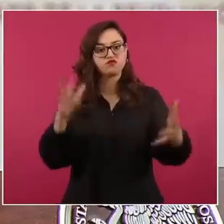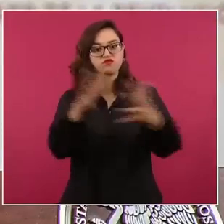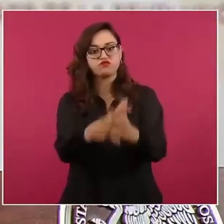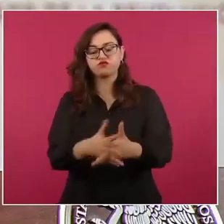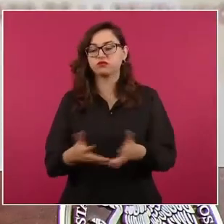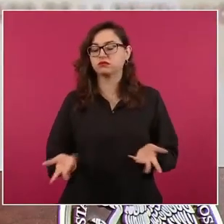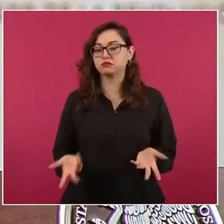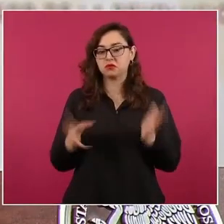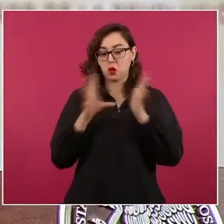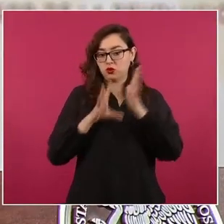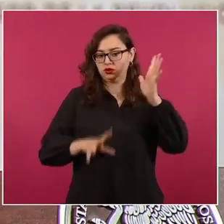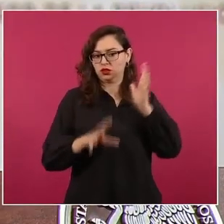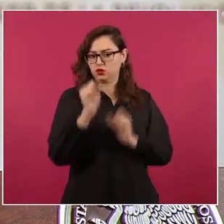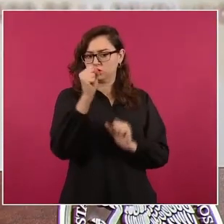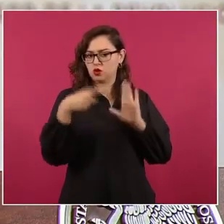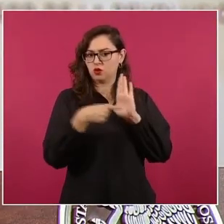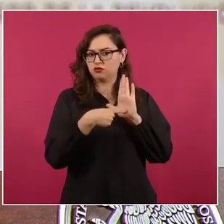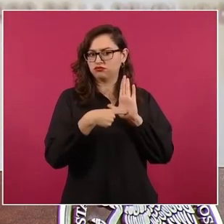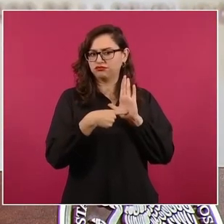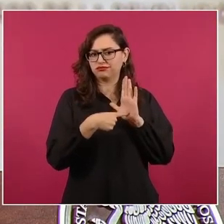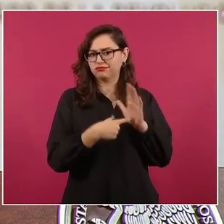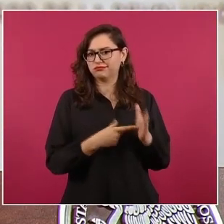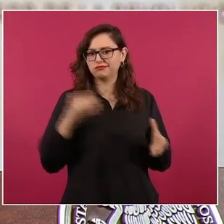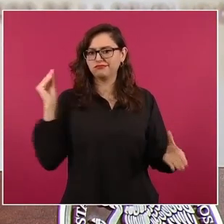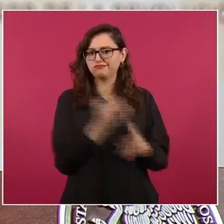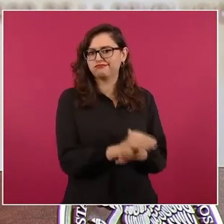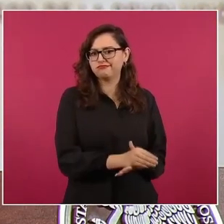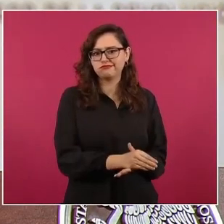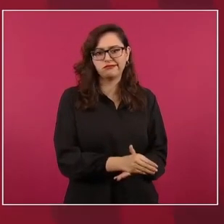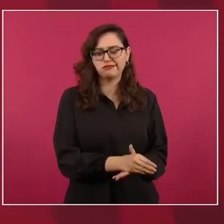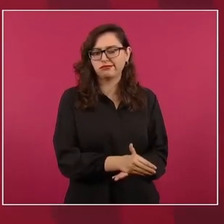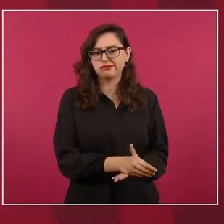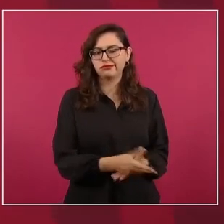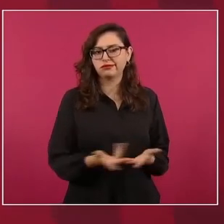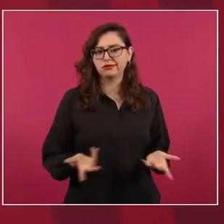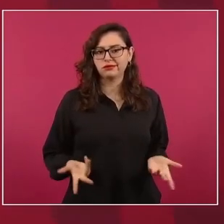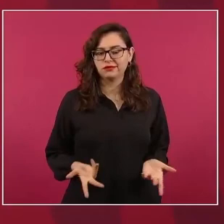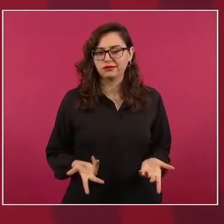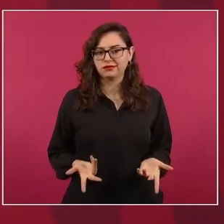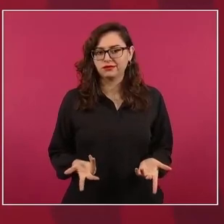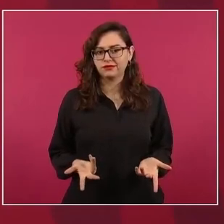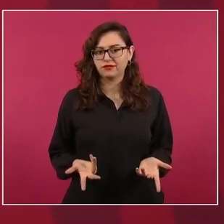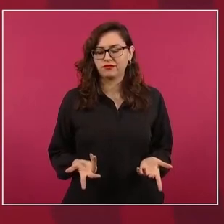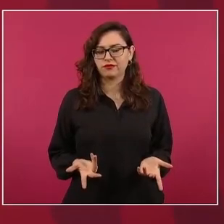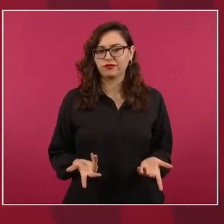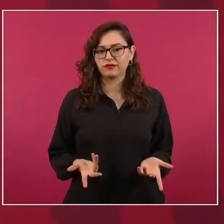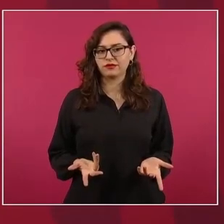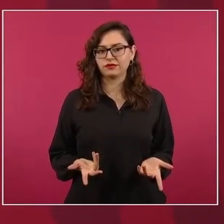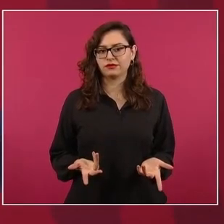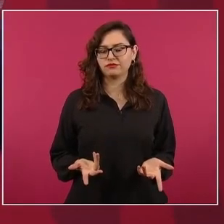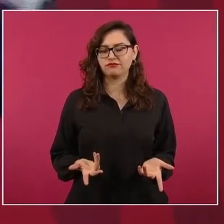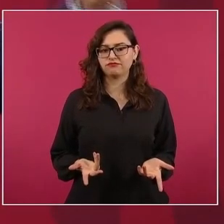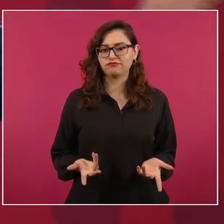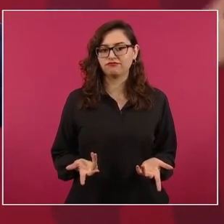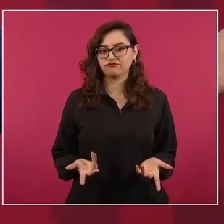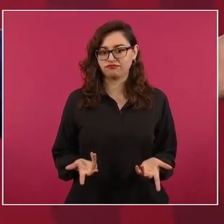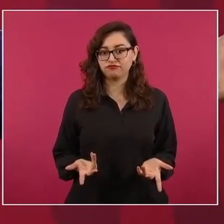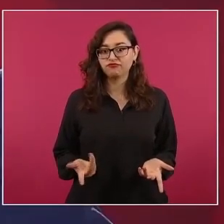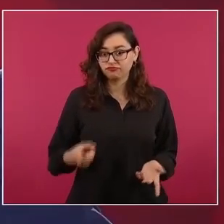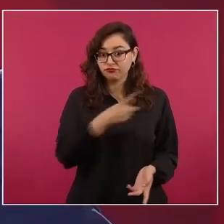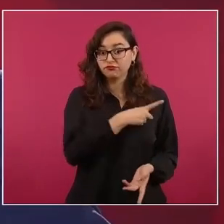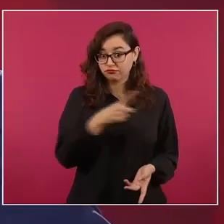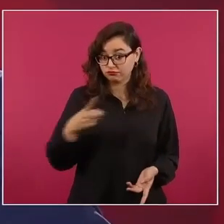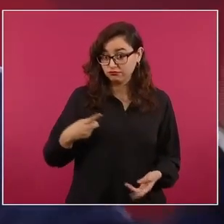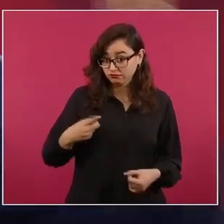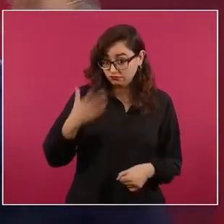porque también eso se